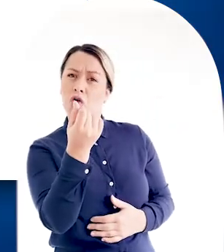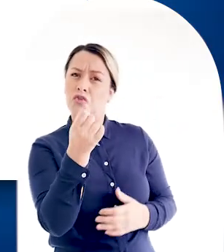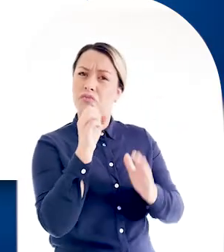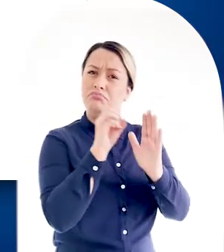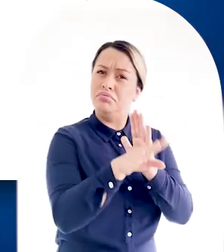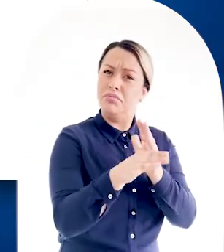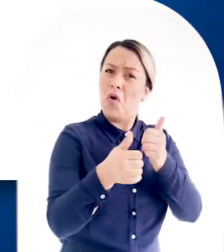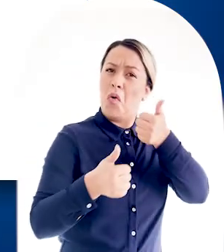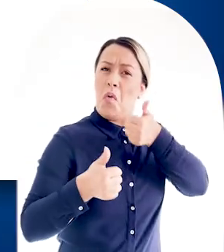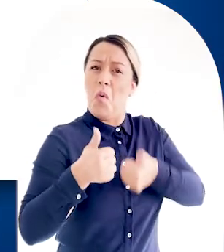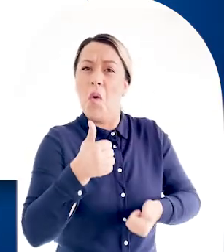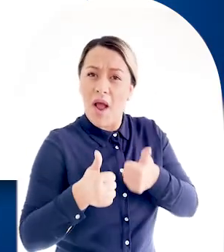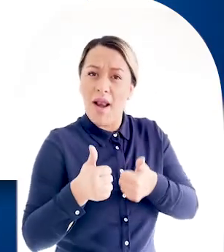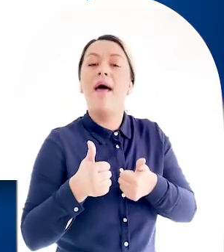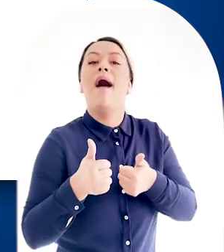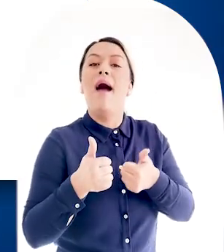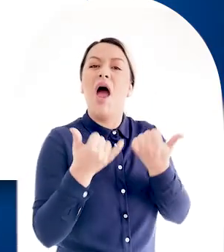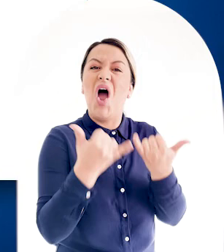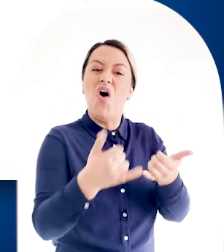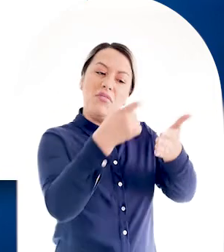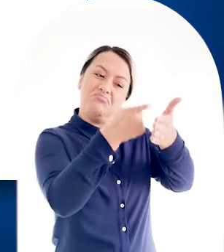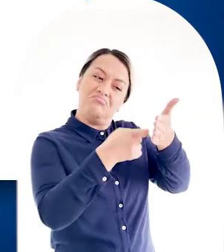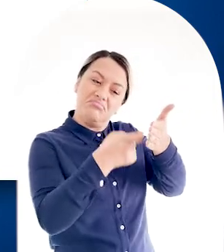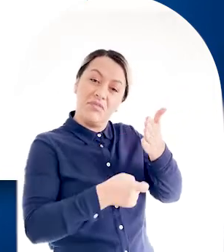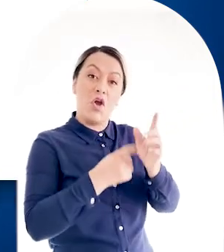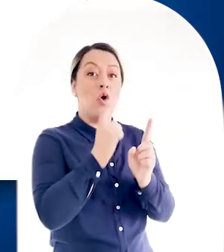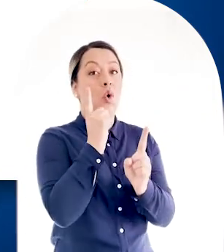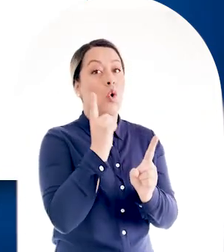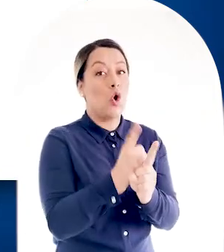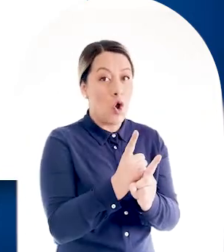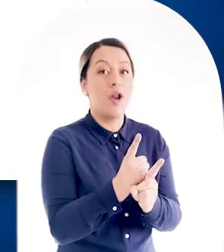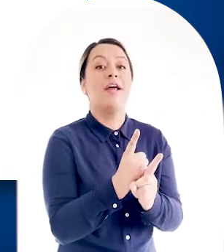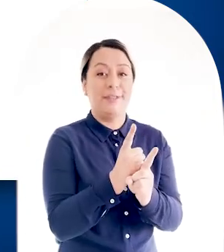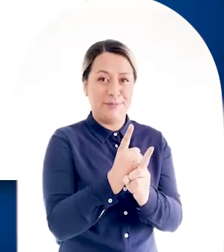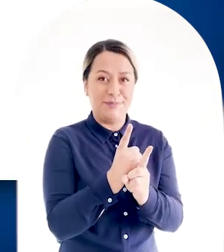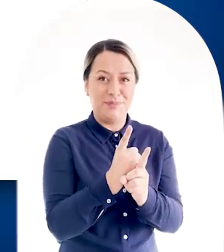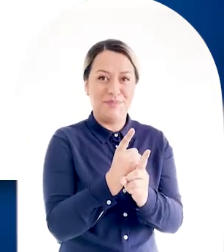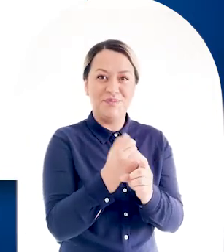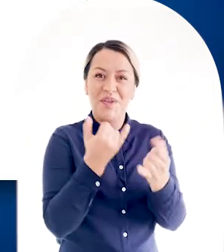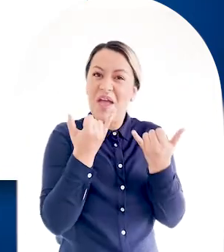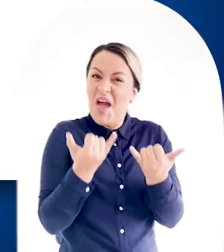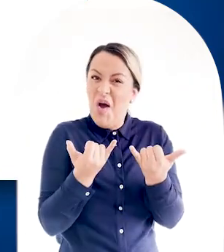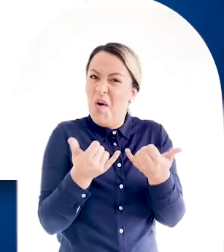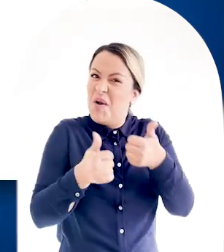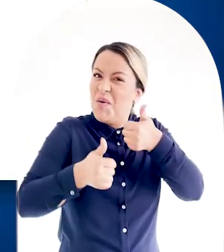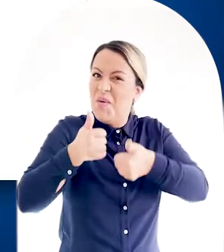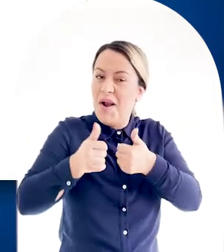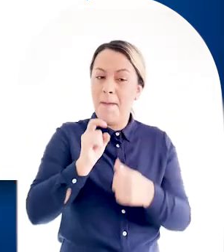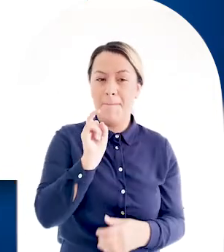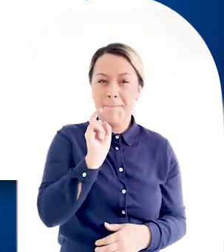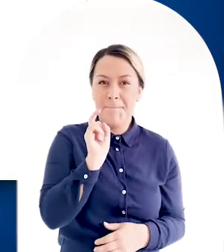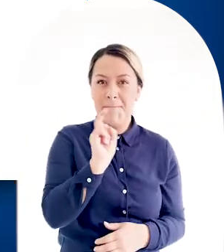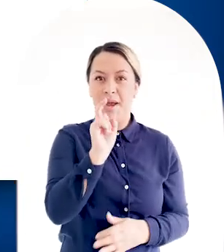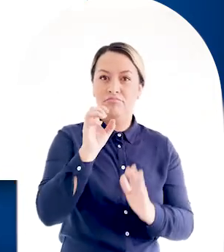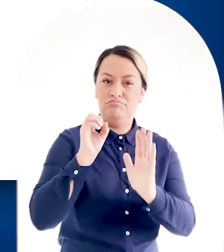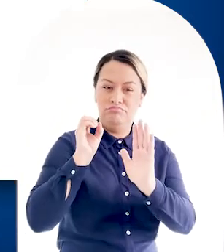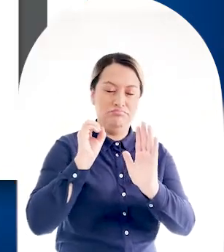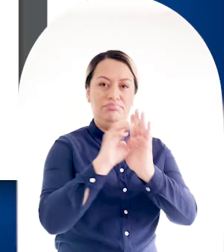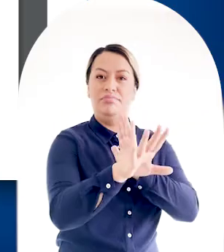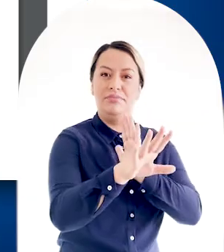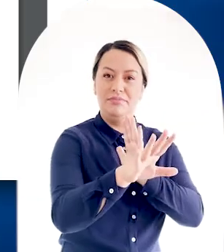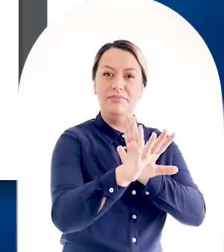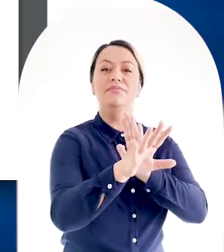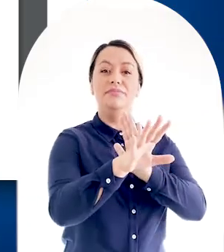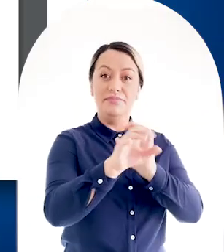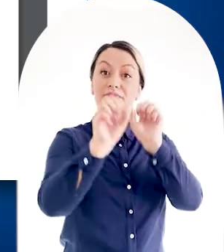Y aquí verificaremos que los datos sean los correctos. Finalmente, oprimiremos el botón de Transferir.